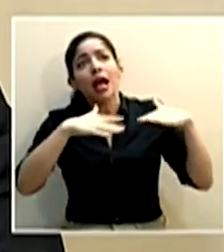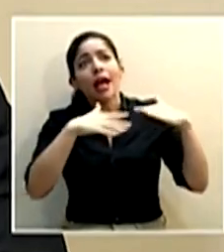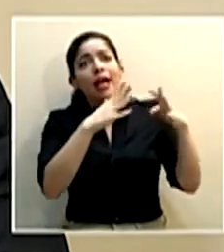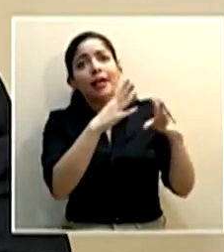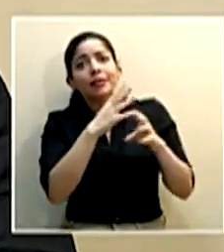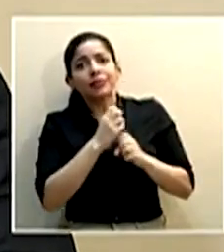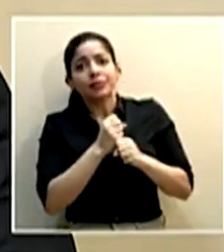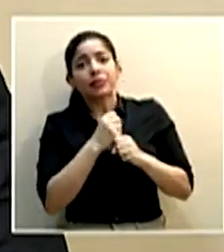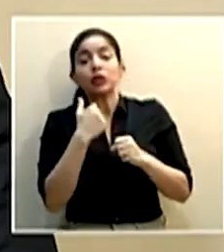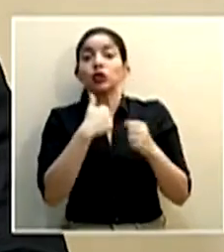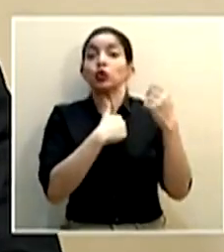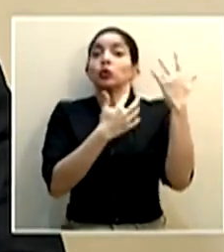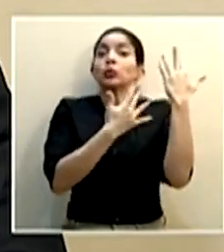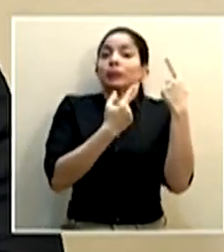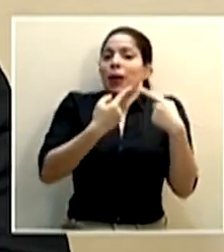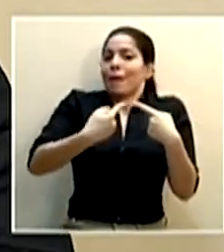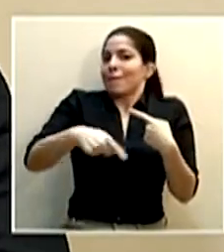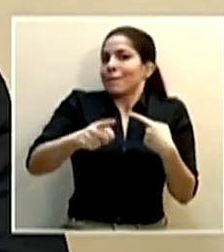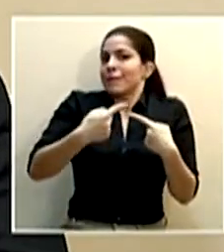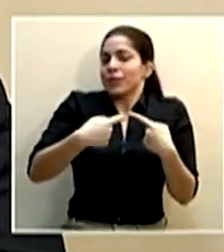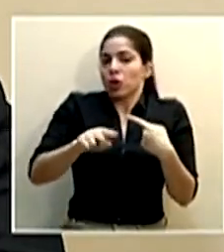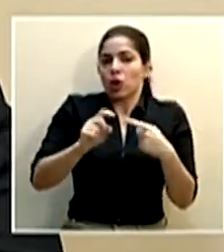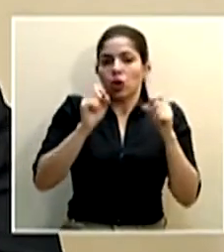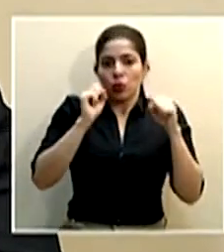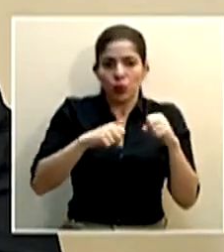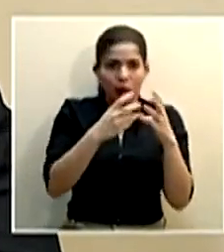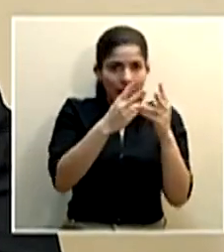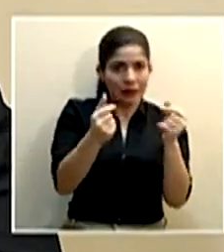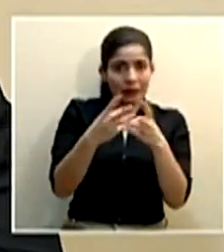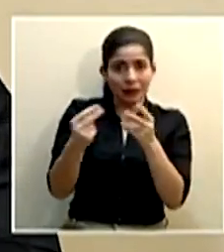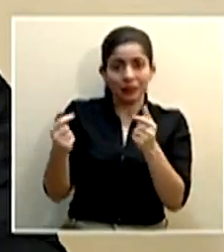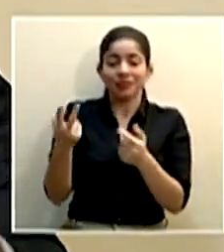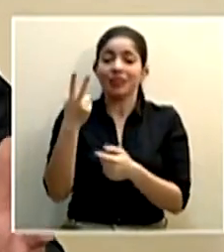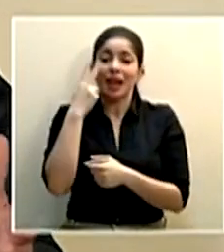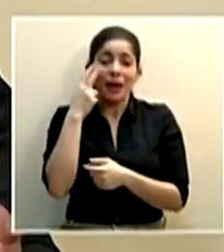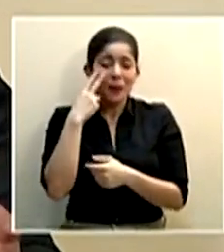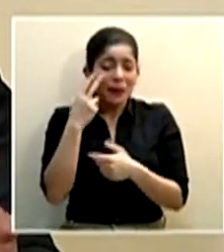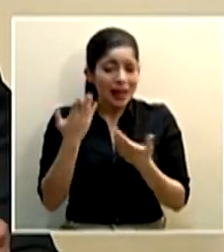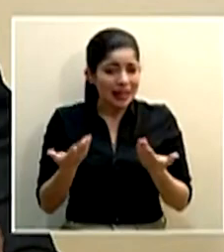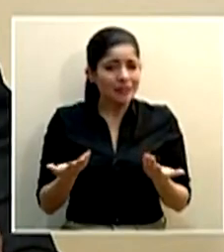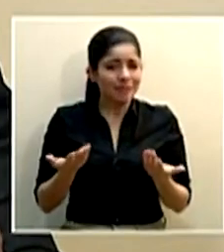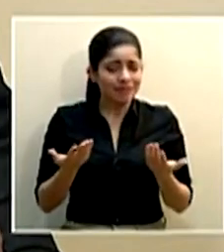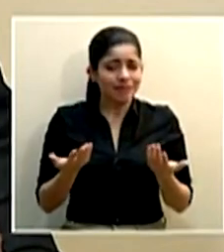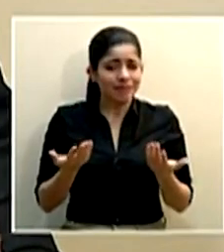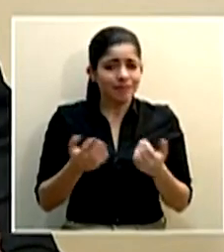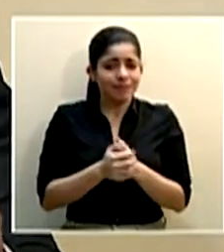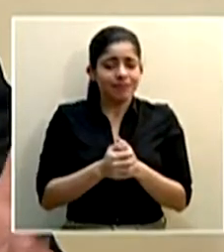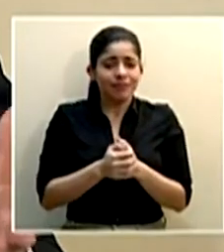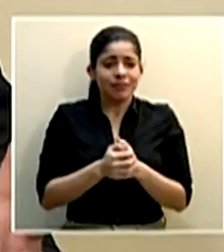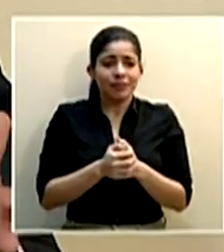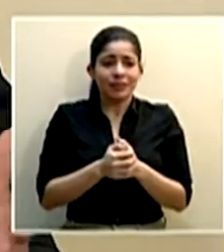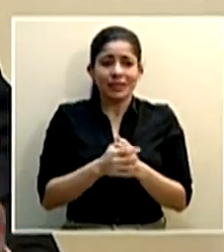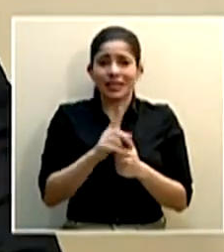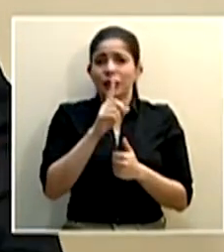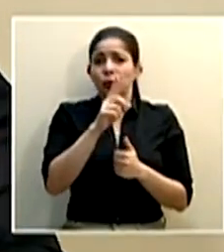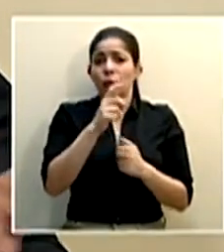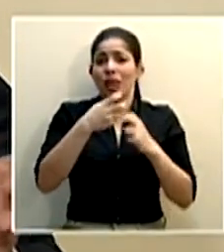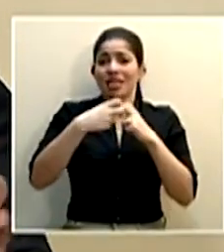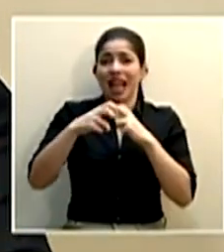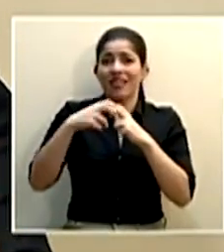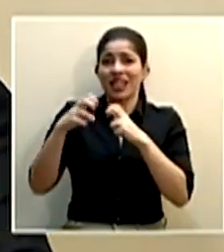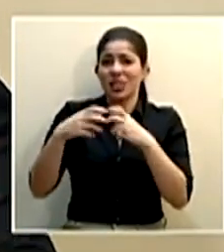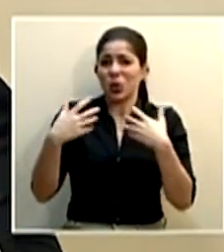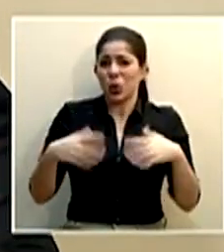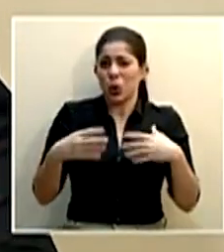recibido aún. Yo espero que muy pronto se finiquite eso. que ver que es una de las transferencias más